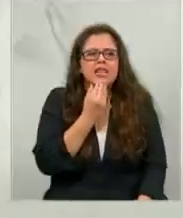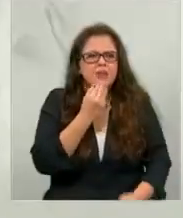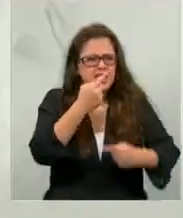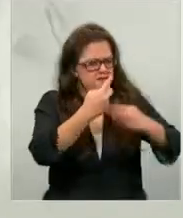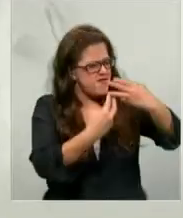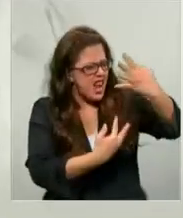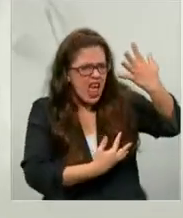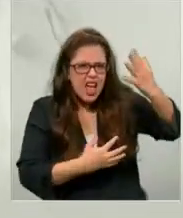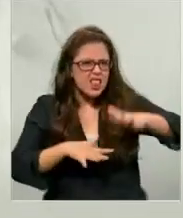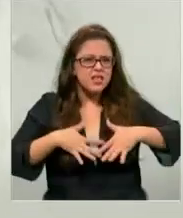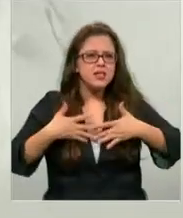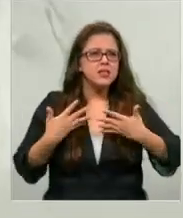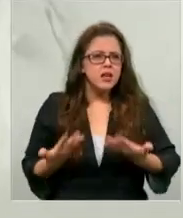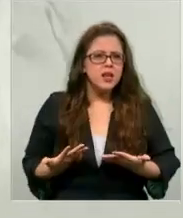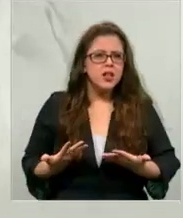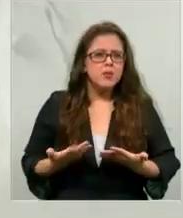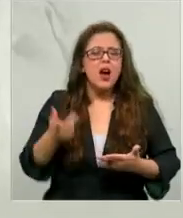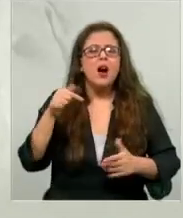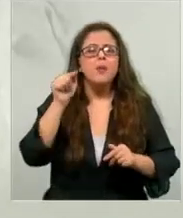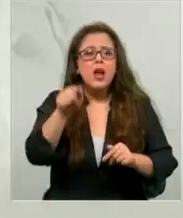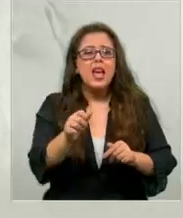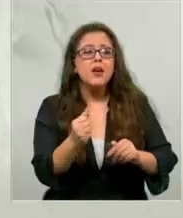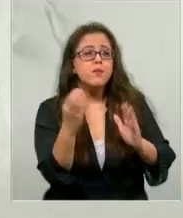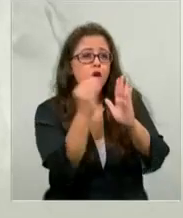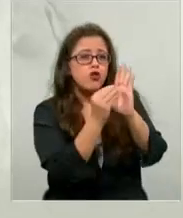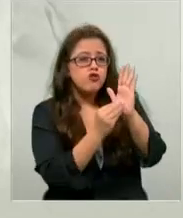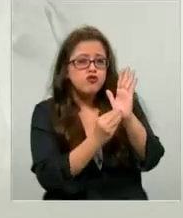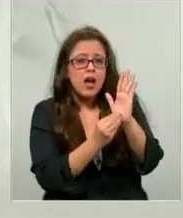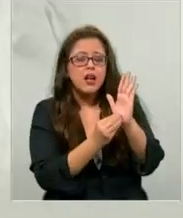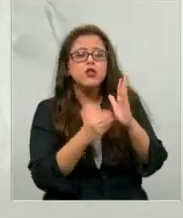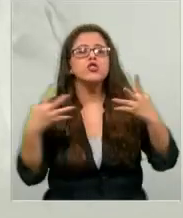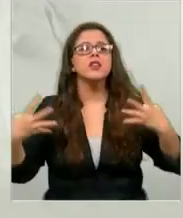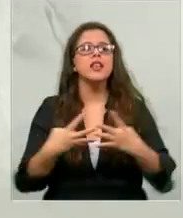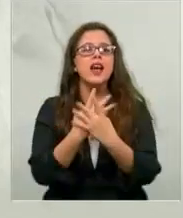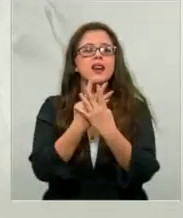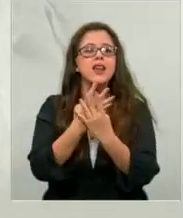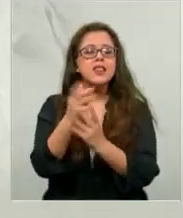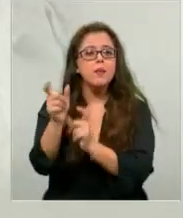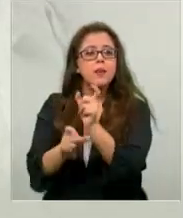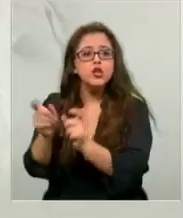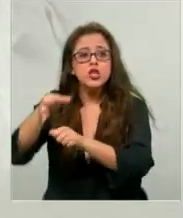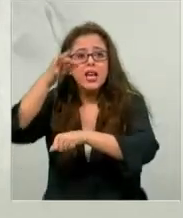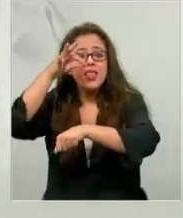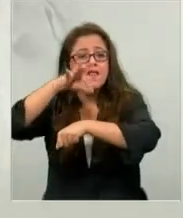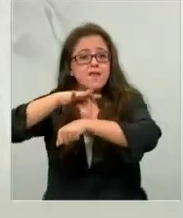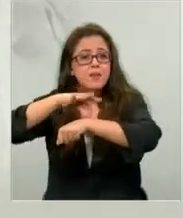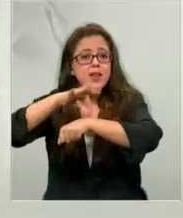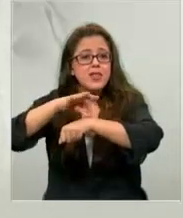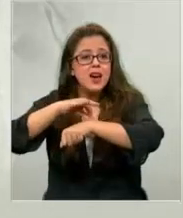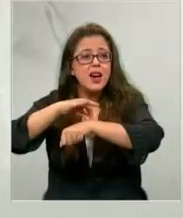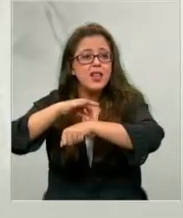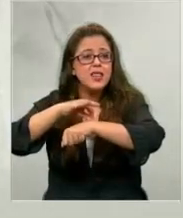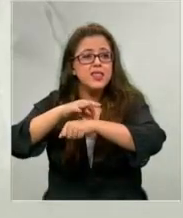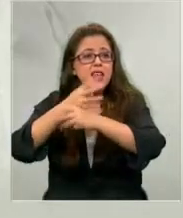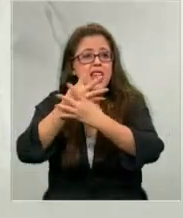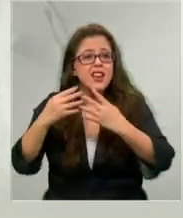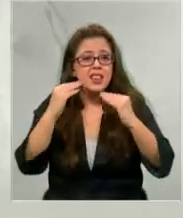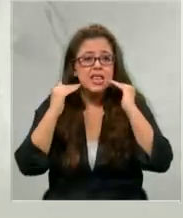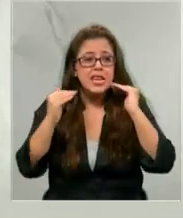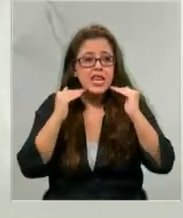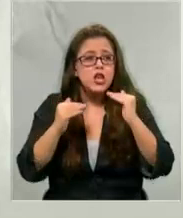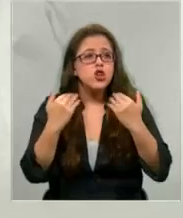de síntomas según cifras preliminares entregadas por la red de infectología pediátrica en el 2020 un total de